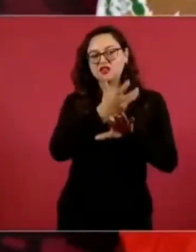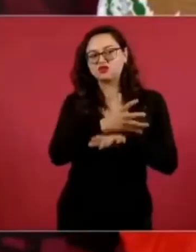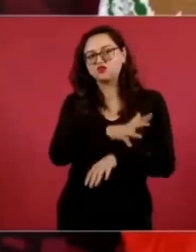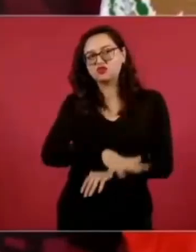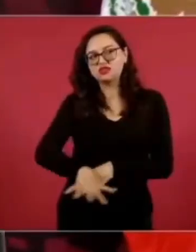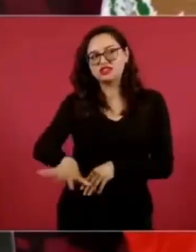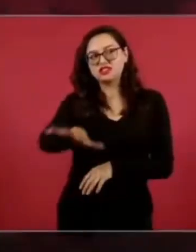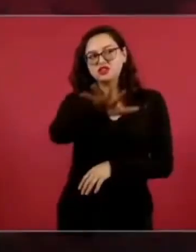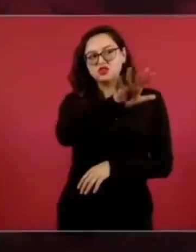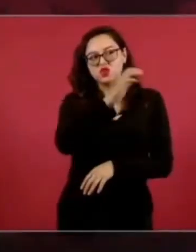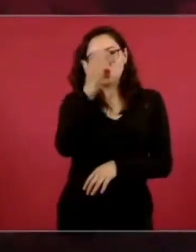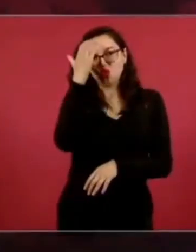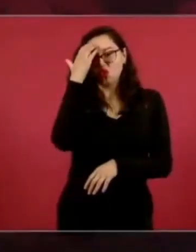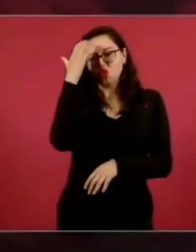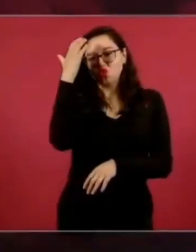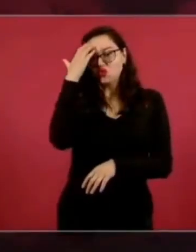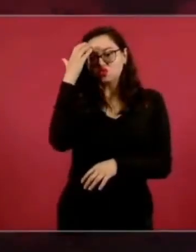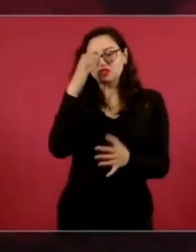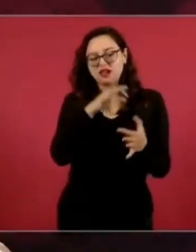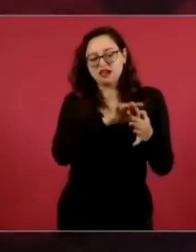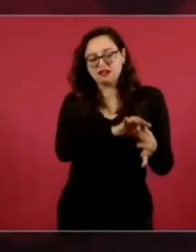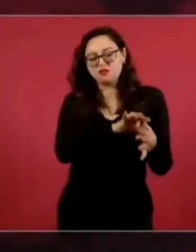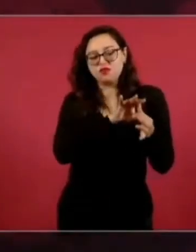nuestro,